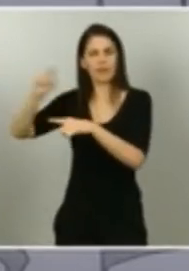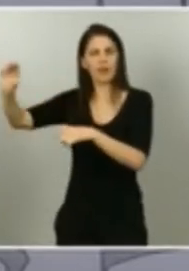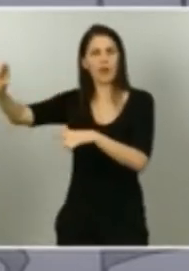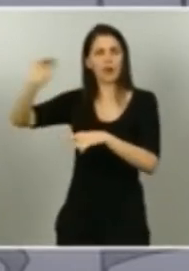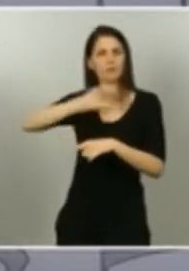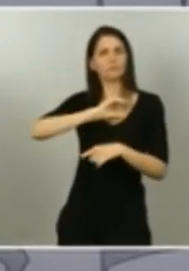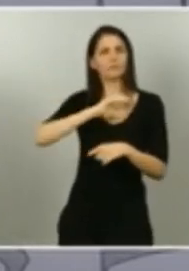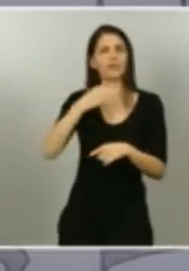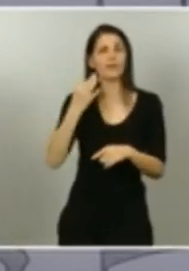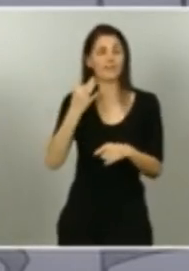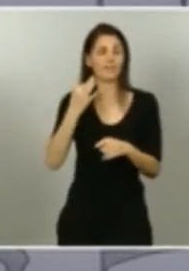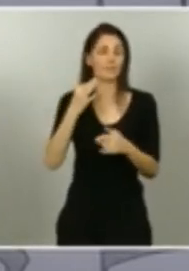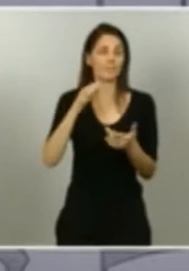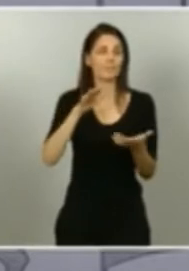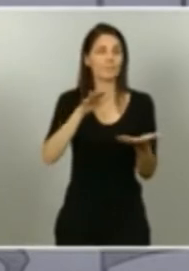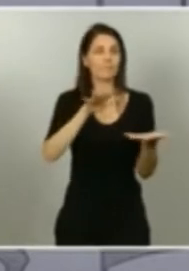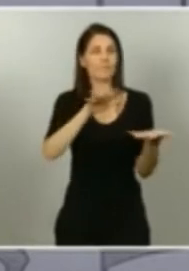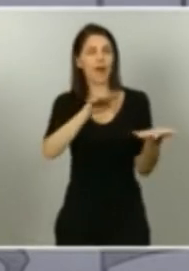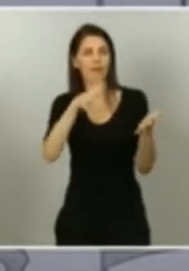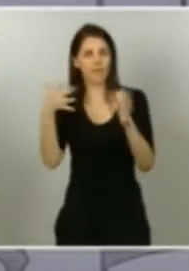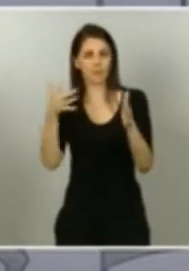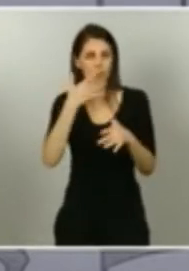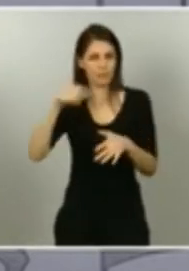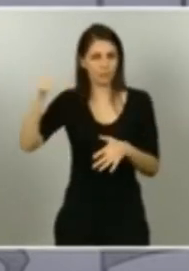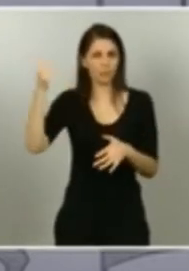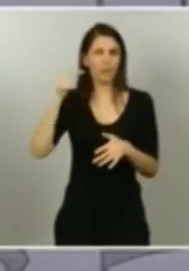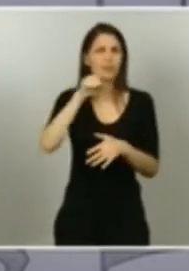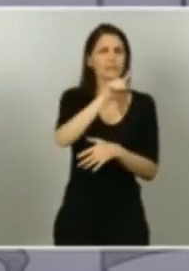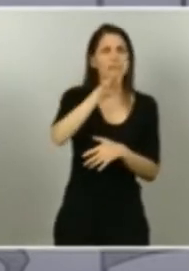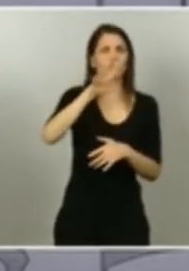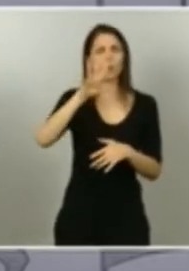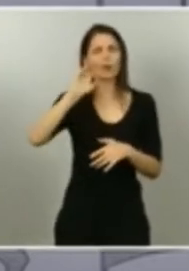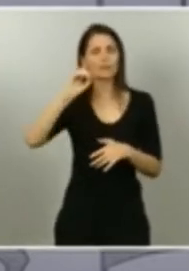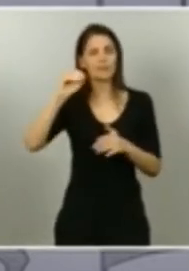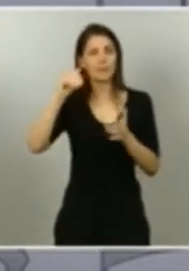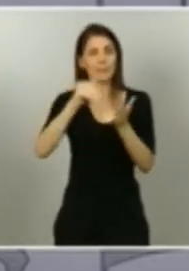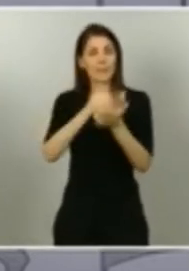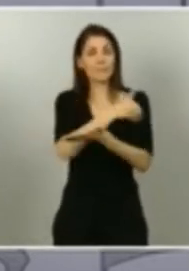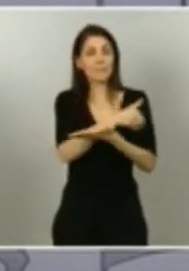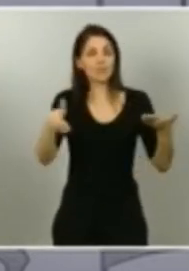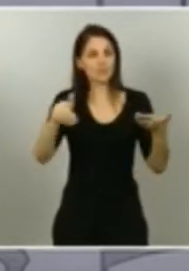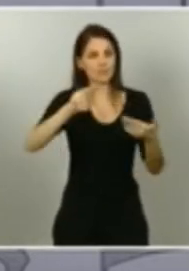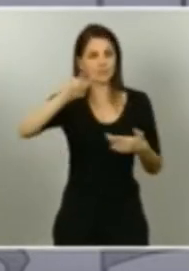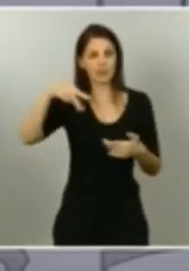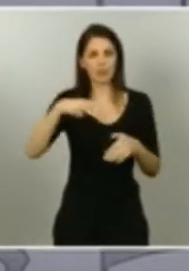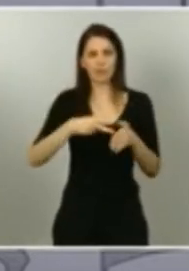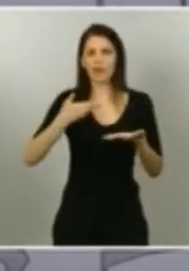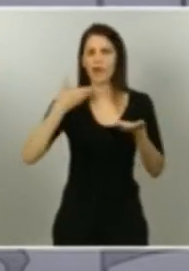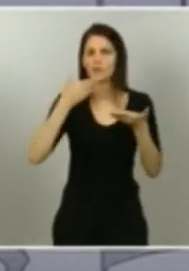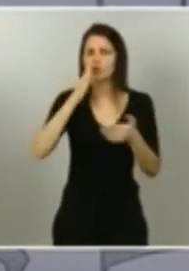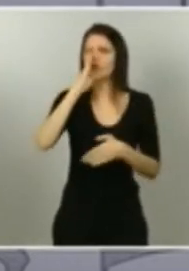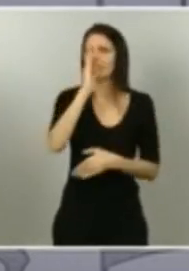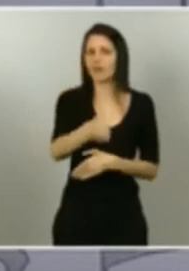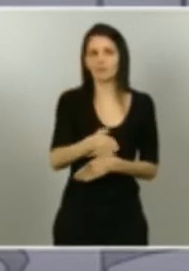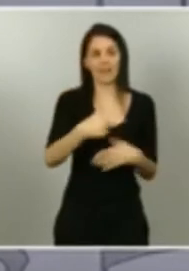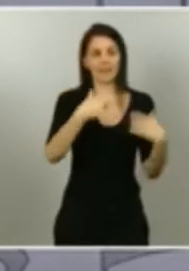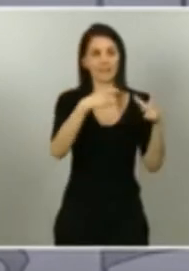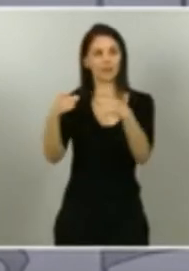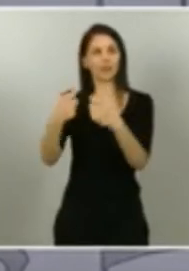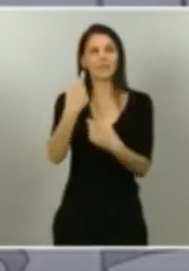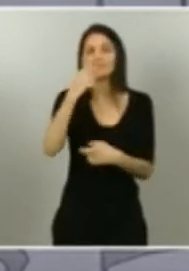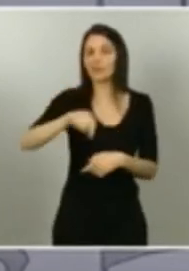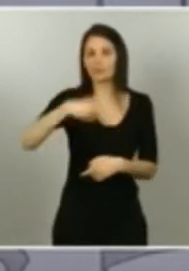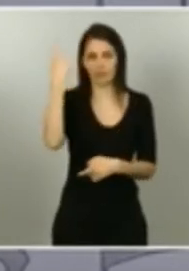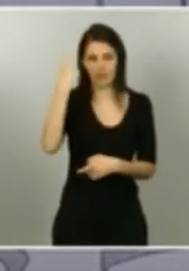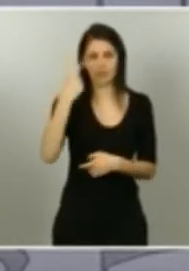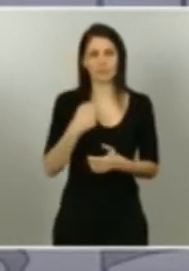más o menos 140.000 millones de euros de ayuda directa a los sectores más necesitados. Sectores, como